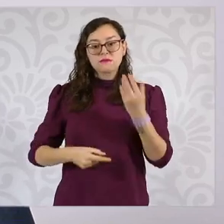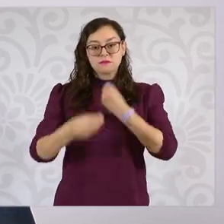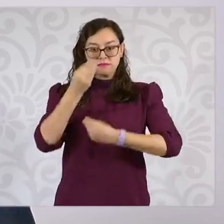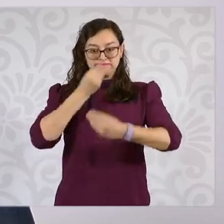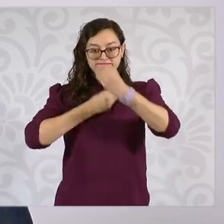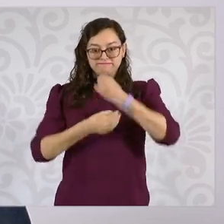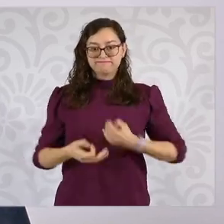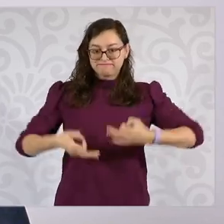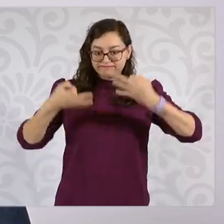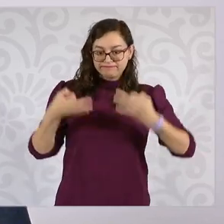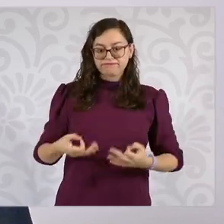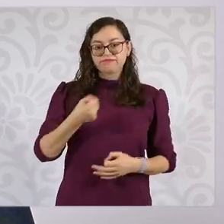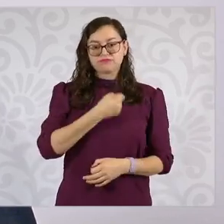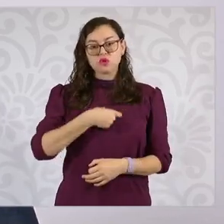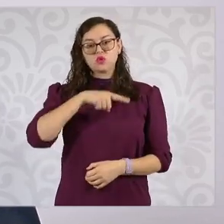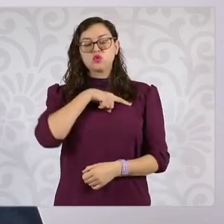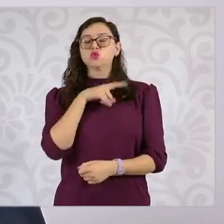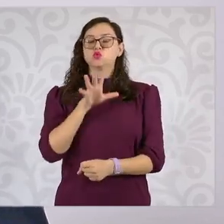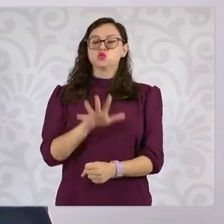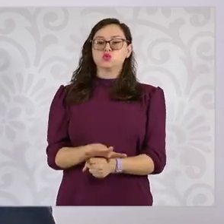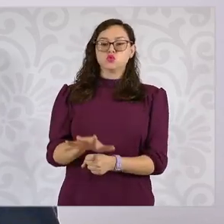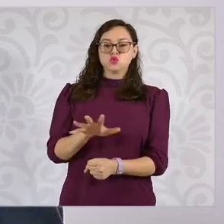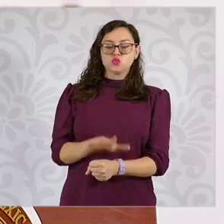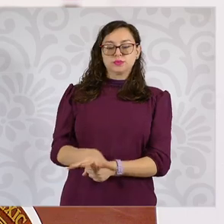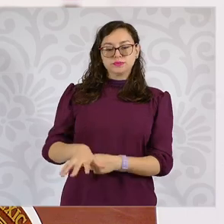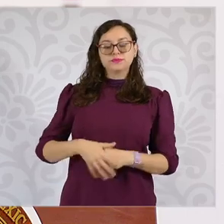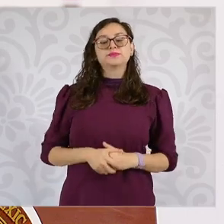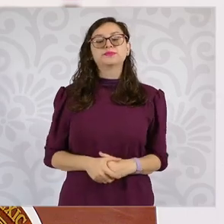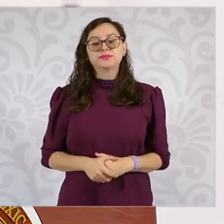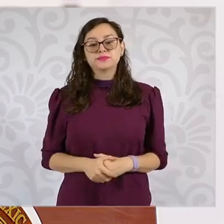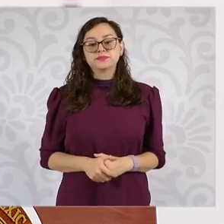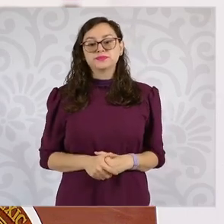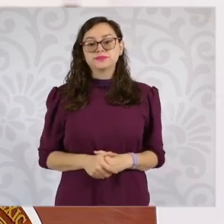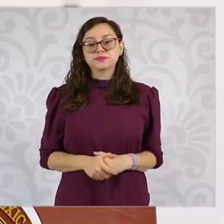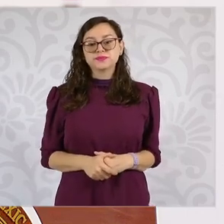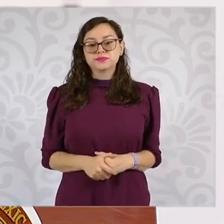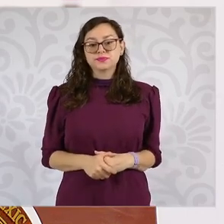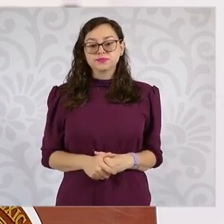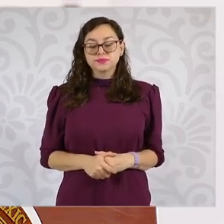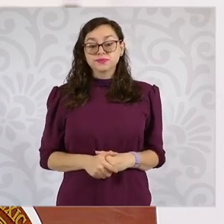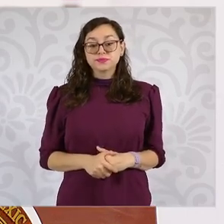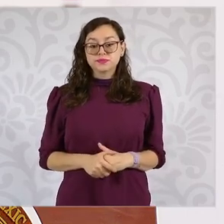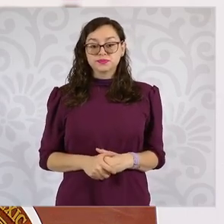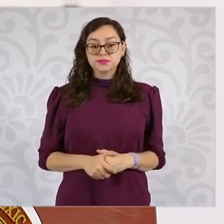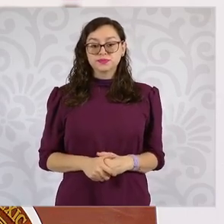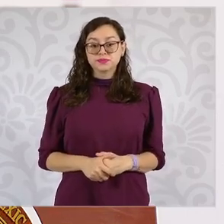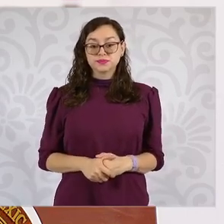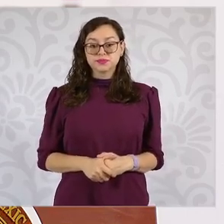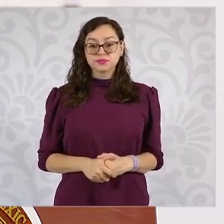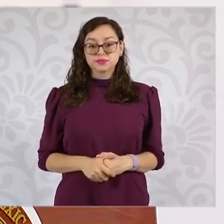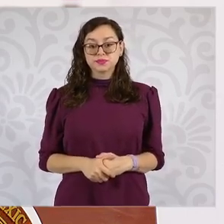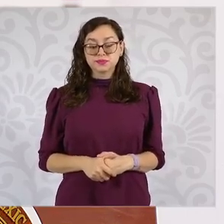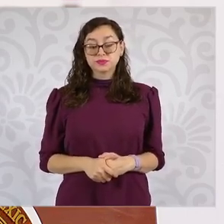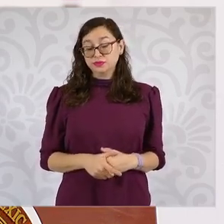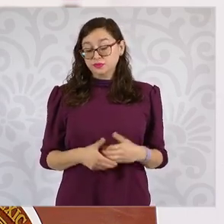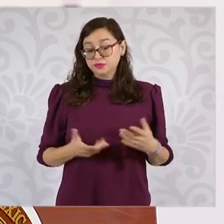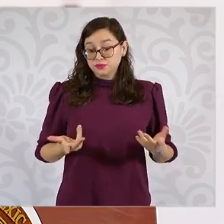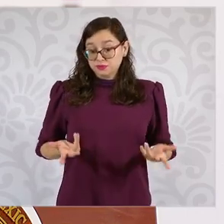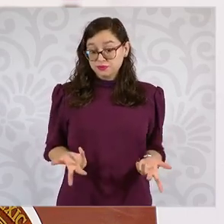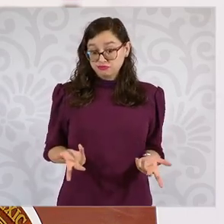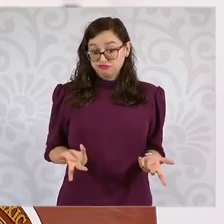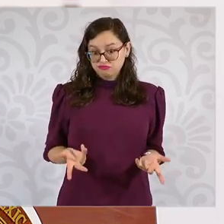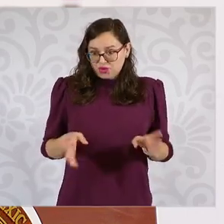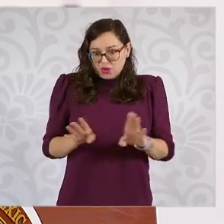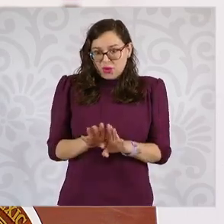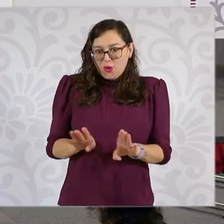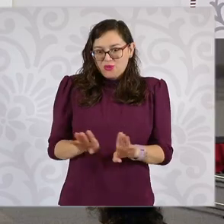nutritiva suficiente y de calidad. Ahora, ¿qué acciones vamos a